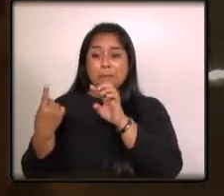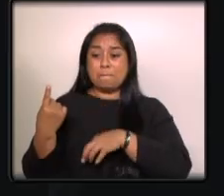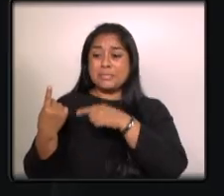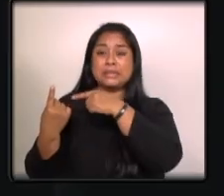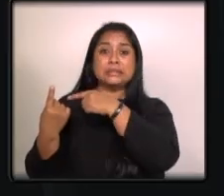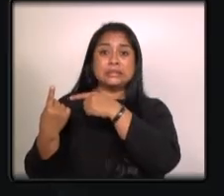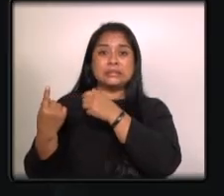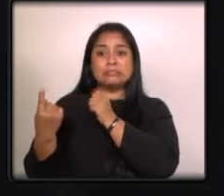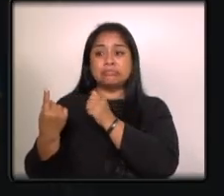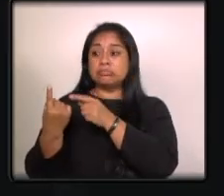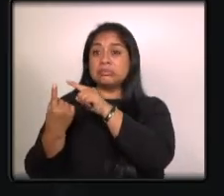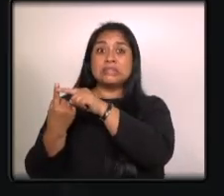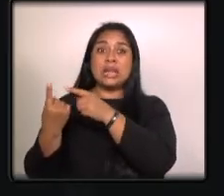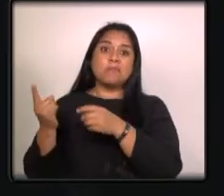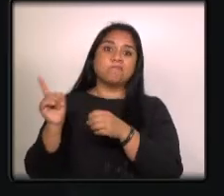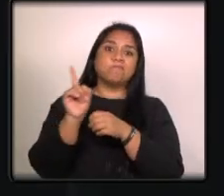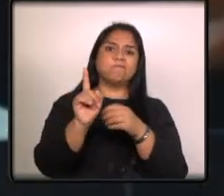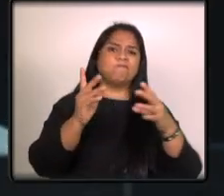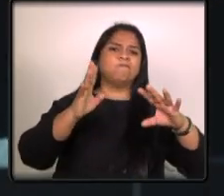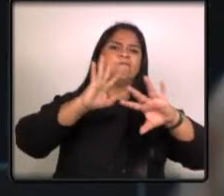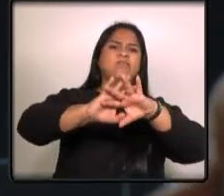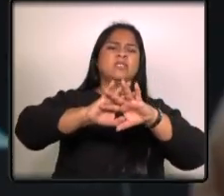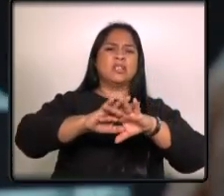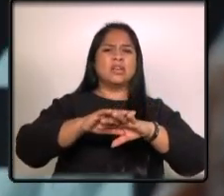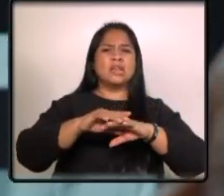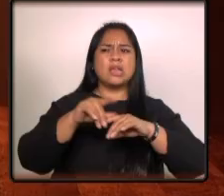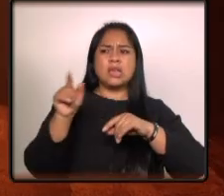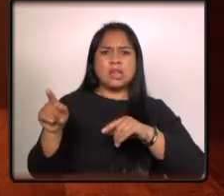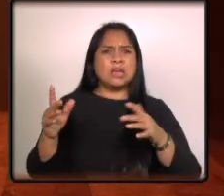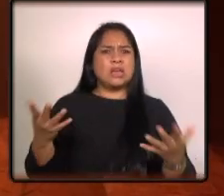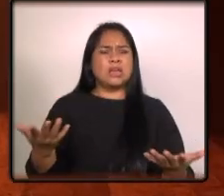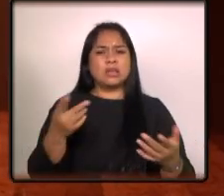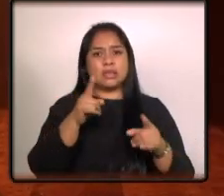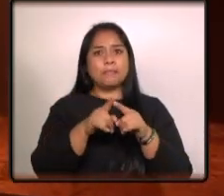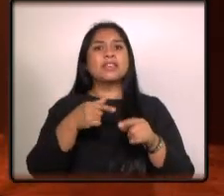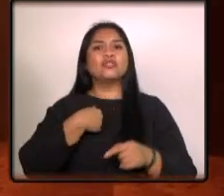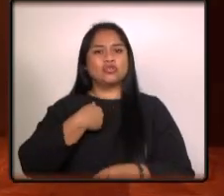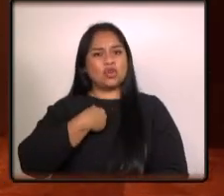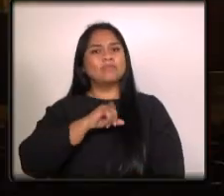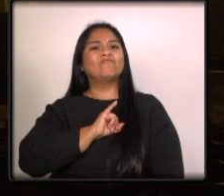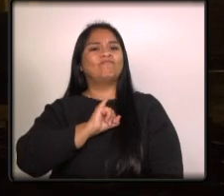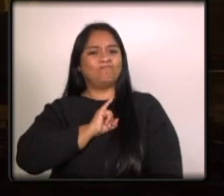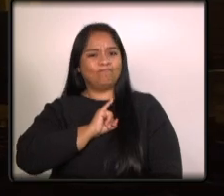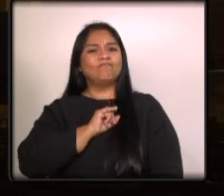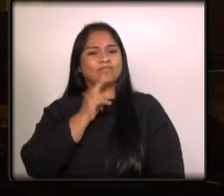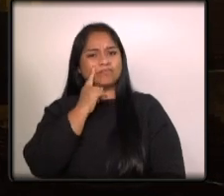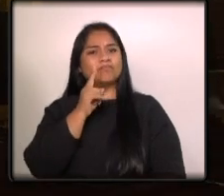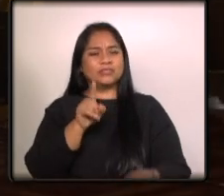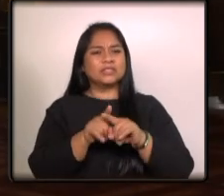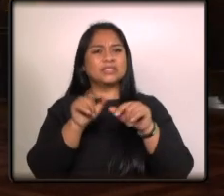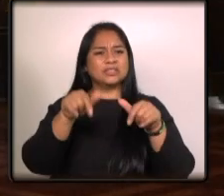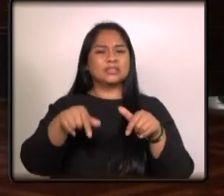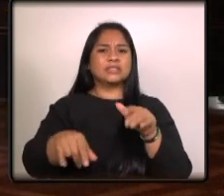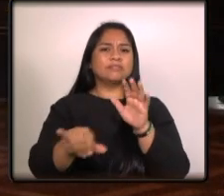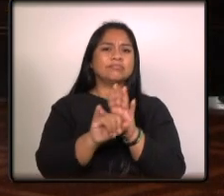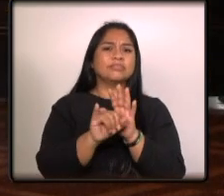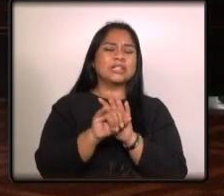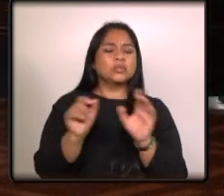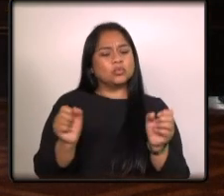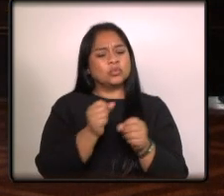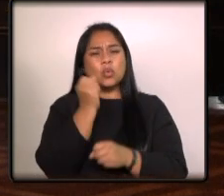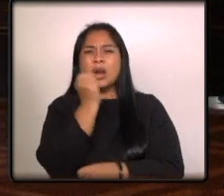que fue encarcelado injustamente esa canción es pues con la que yo más me identifico ahorita es una canción muy